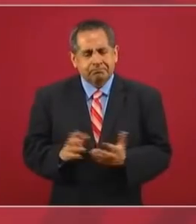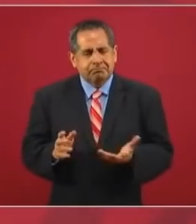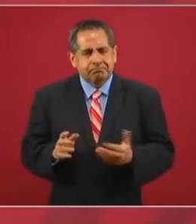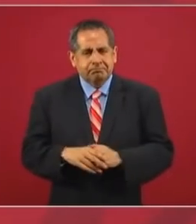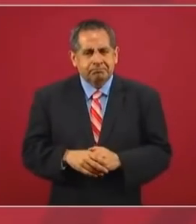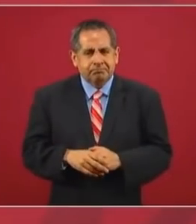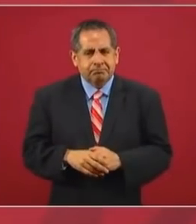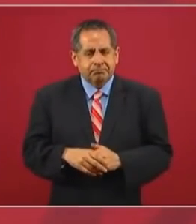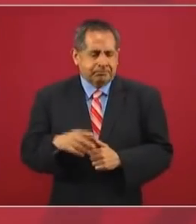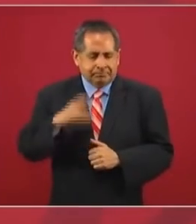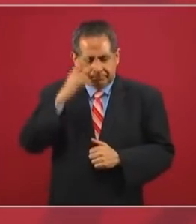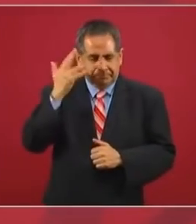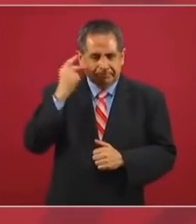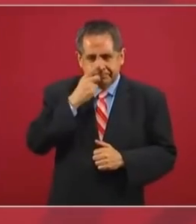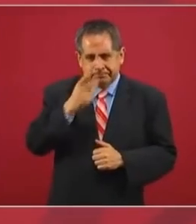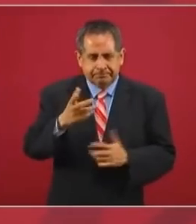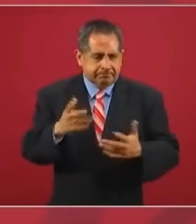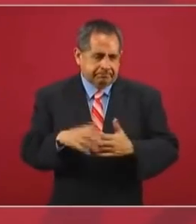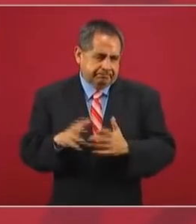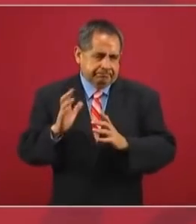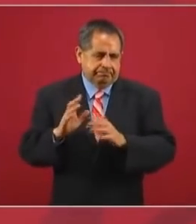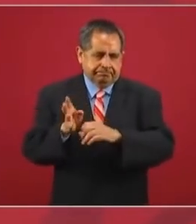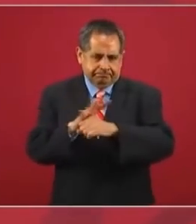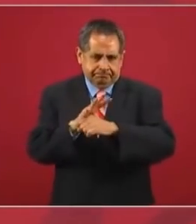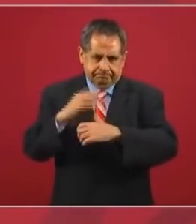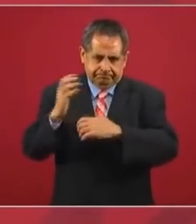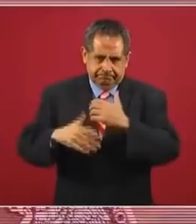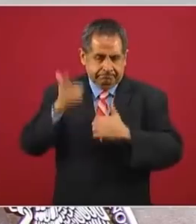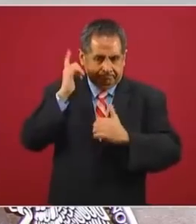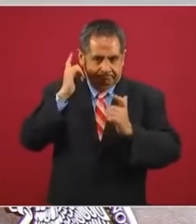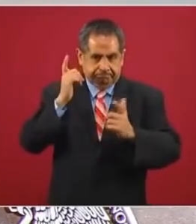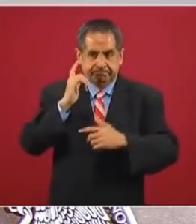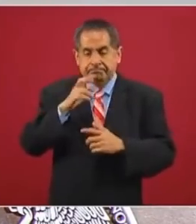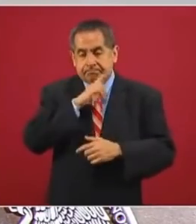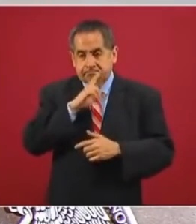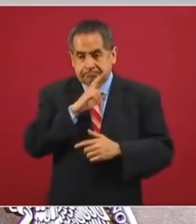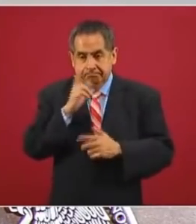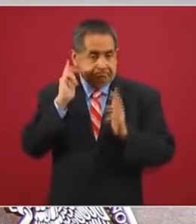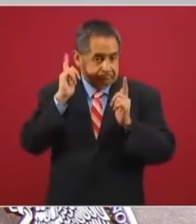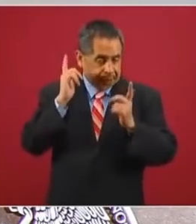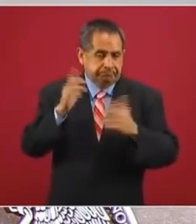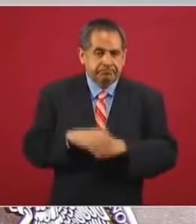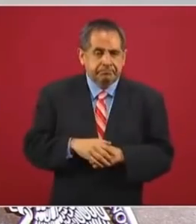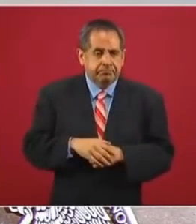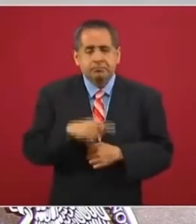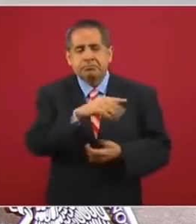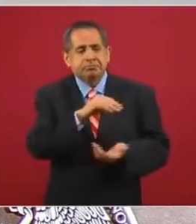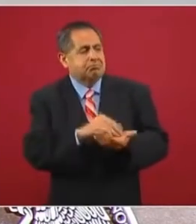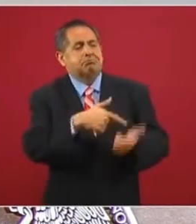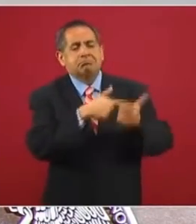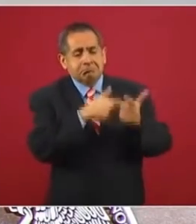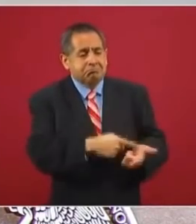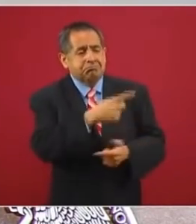lo deseamos, lo queremos, lo anhelamos y va a seguir